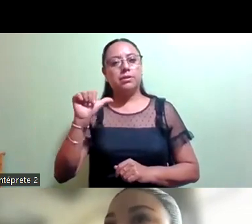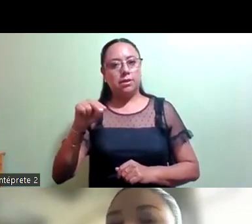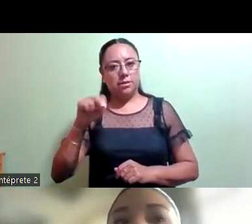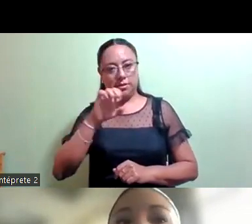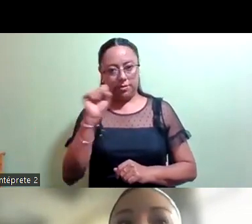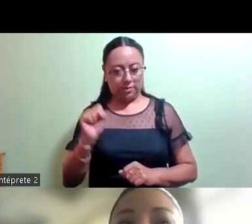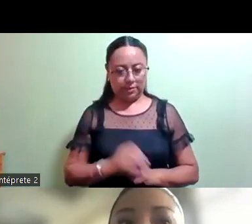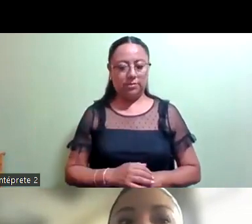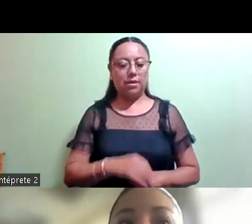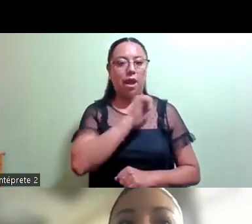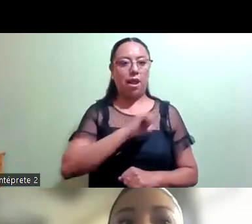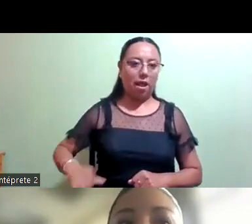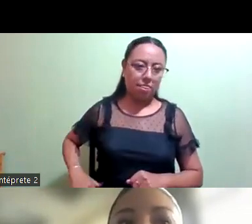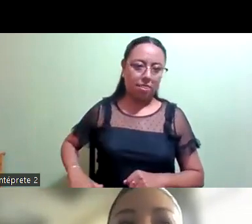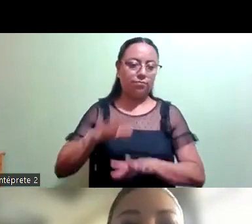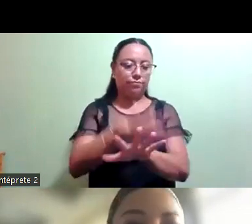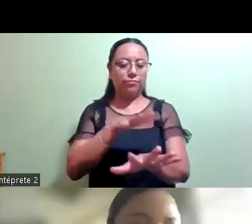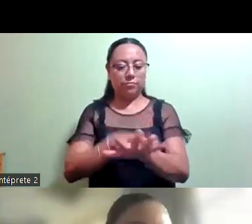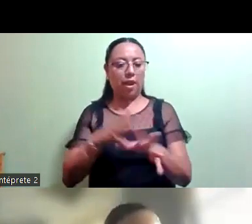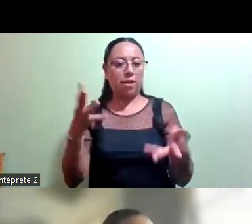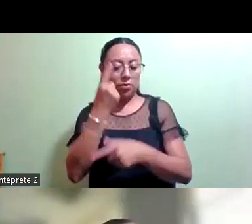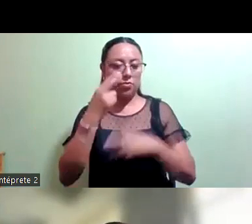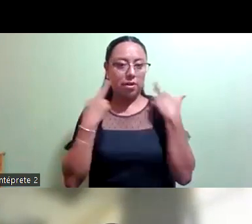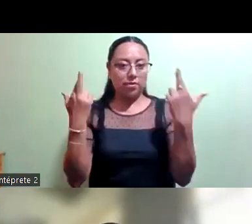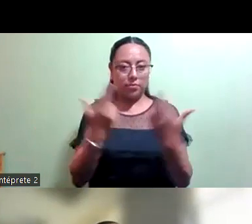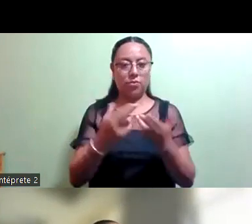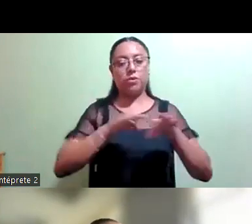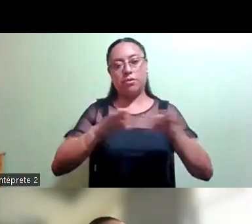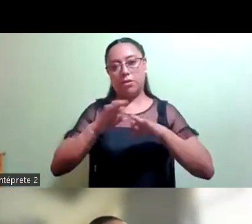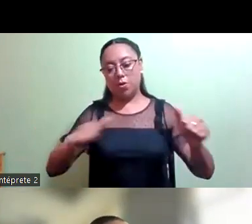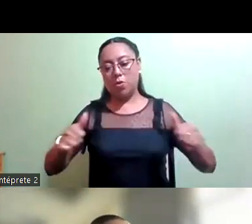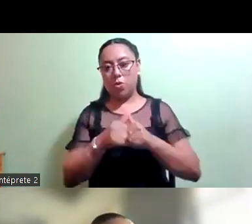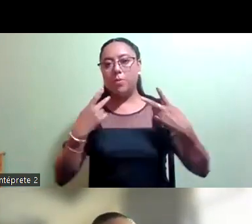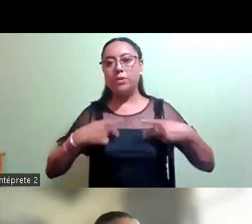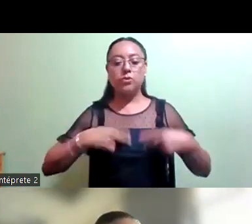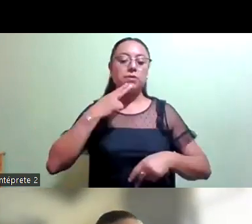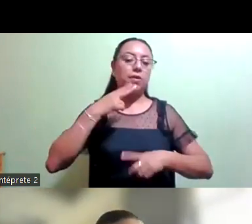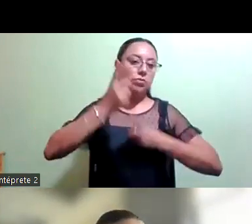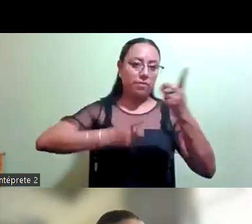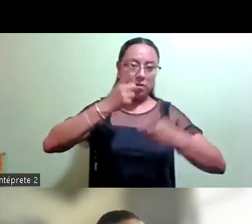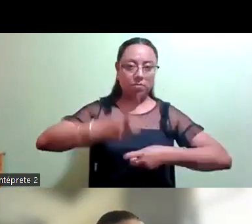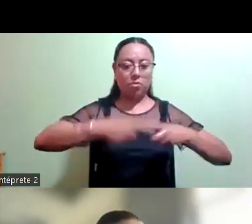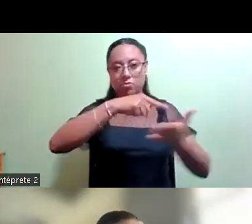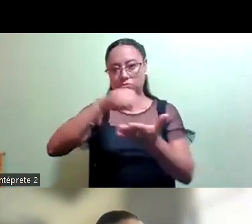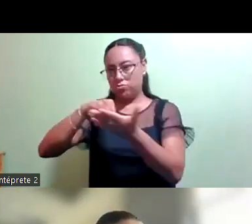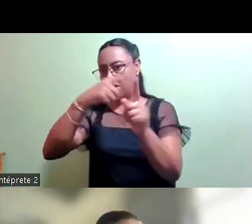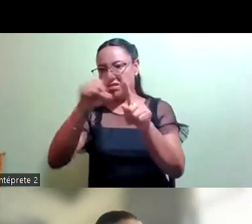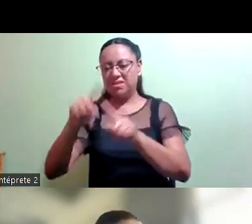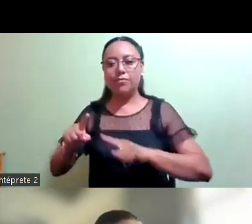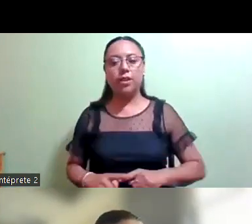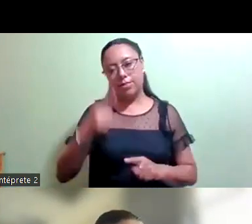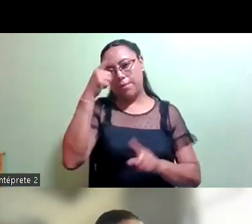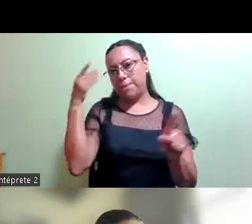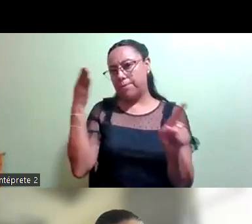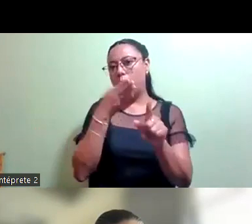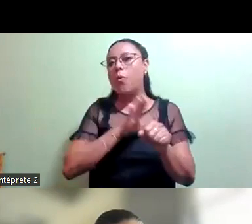una mesa de trabajo con las personas usuarias de los diversos deportivos que administra con la finalidad de tratar